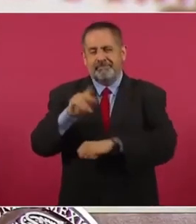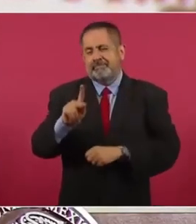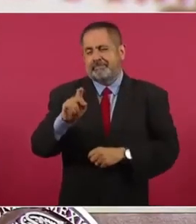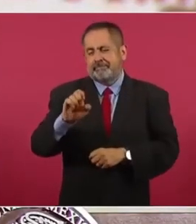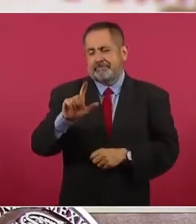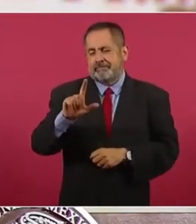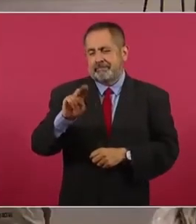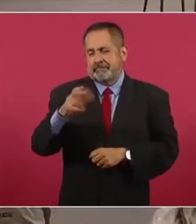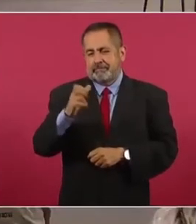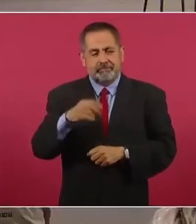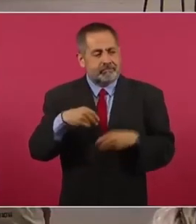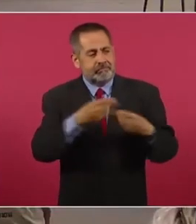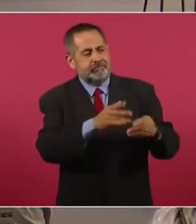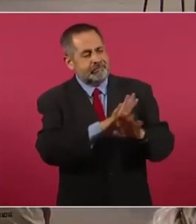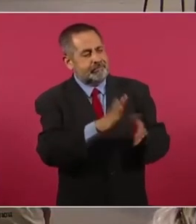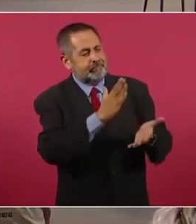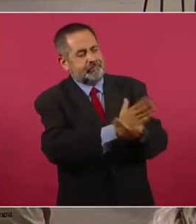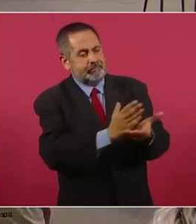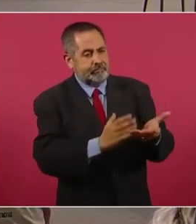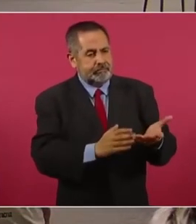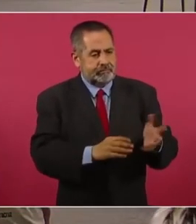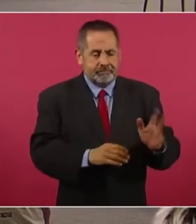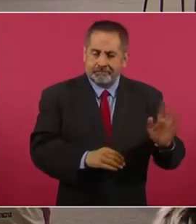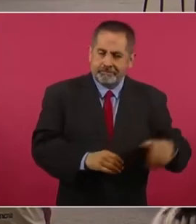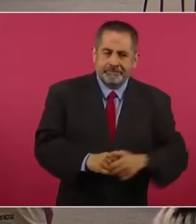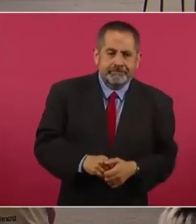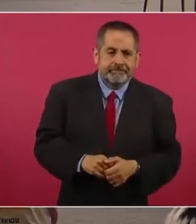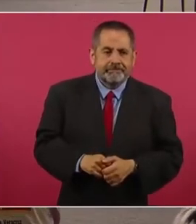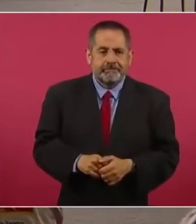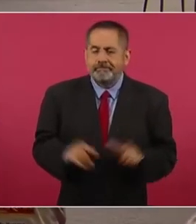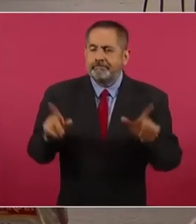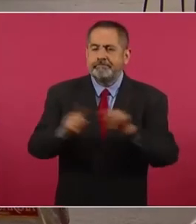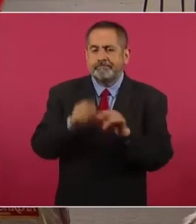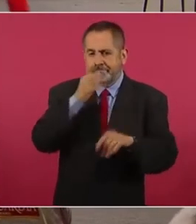Ya córtale, mi chavo. Es cuando, presidente.